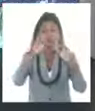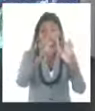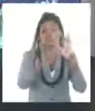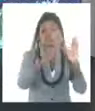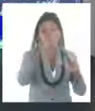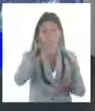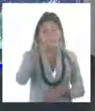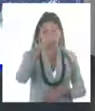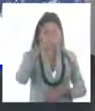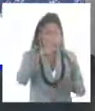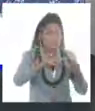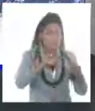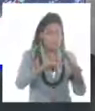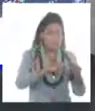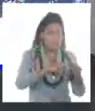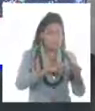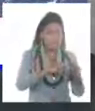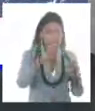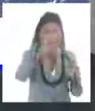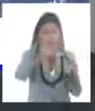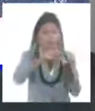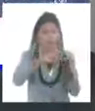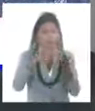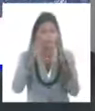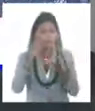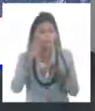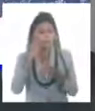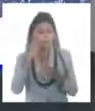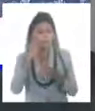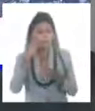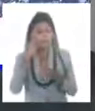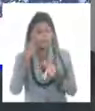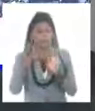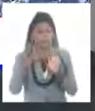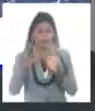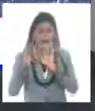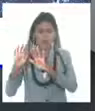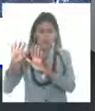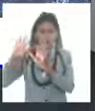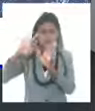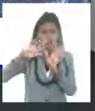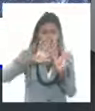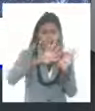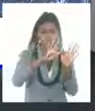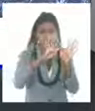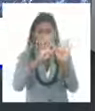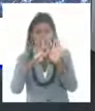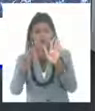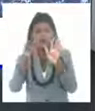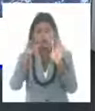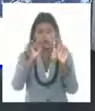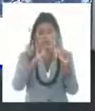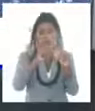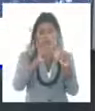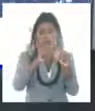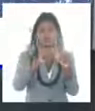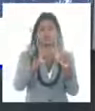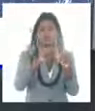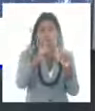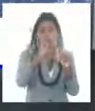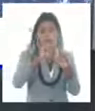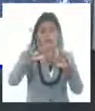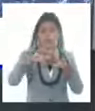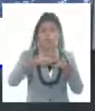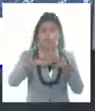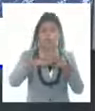también en la región central, y esto se debe a la presencia de una baja superior que se encuentra en el noroeste del mar